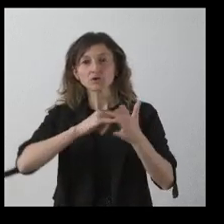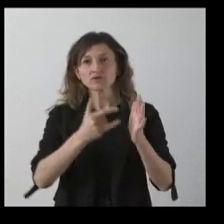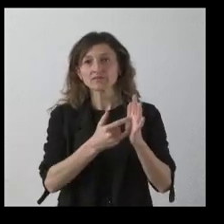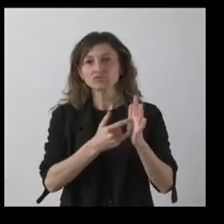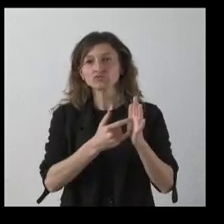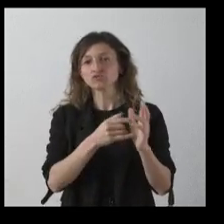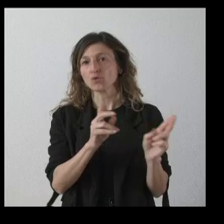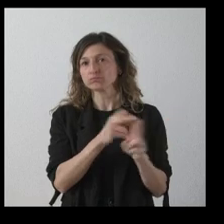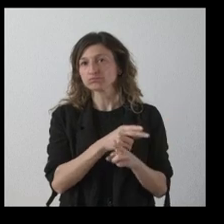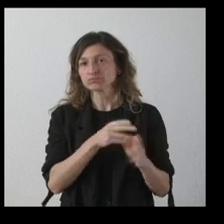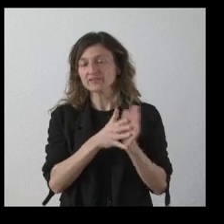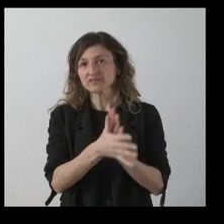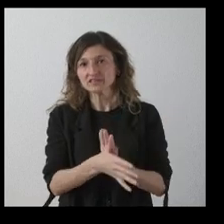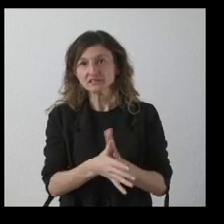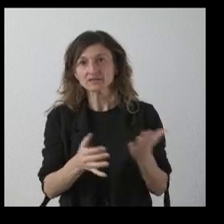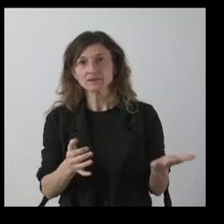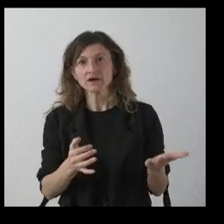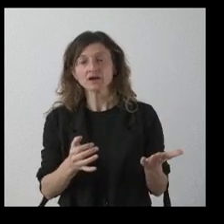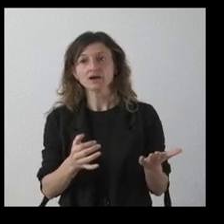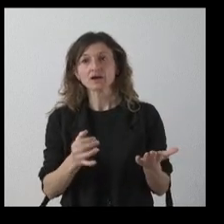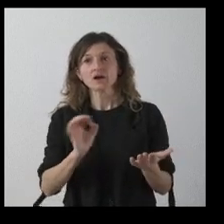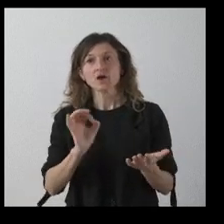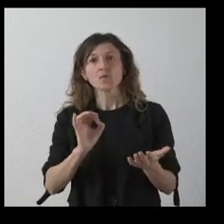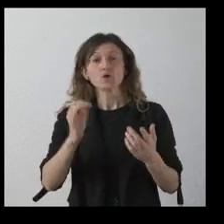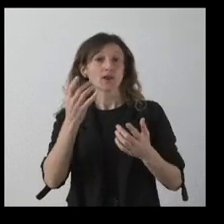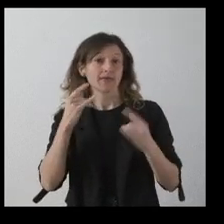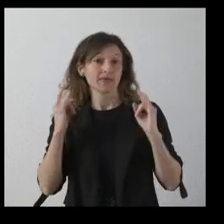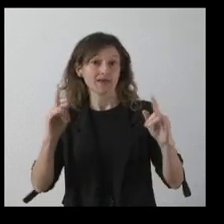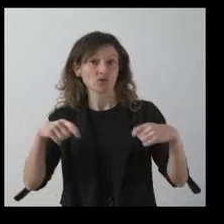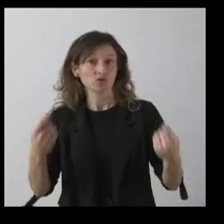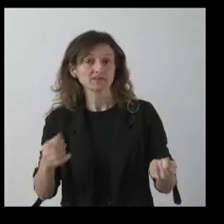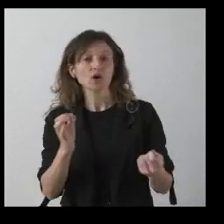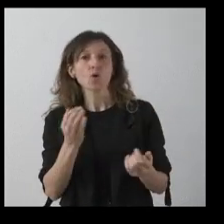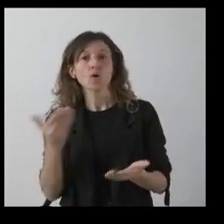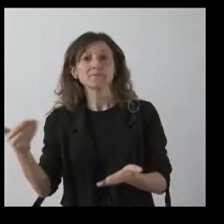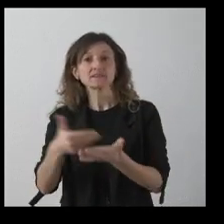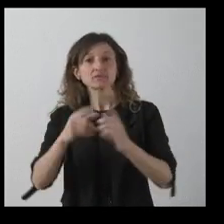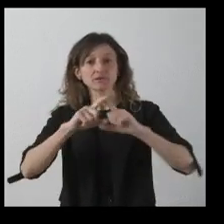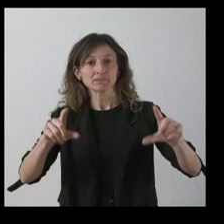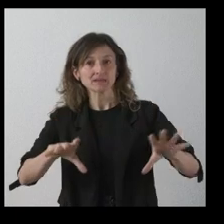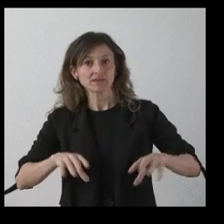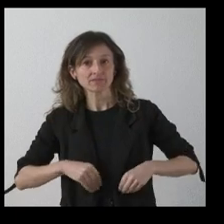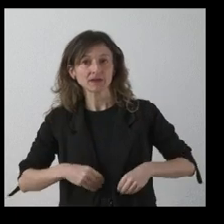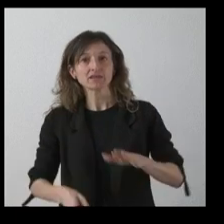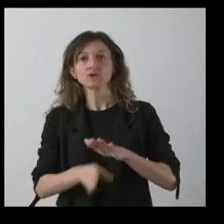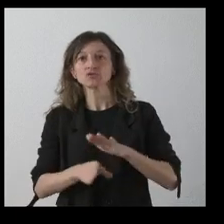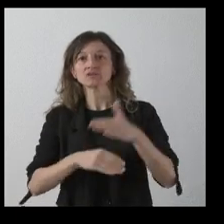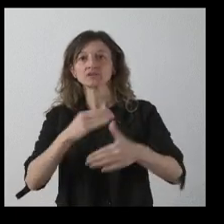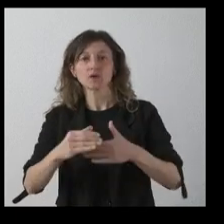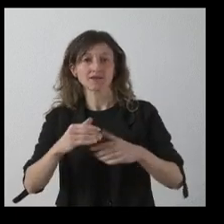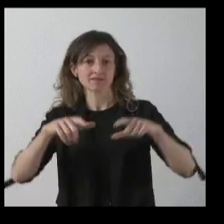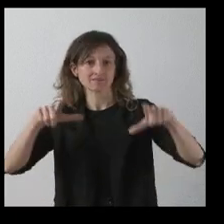forma definitiva de los ecologistas o va a aceptar la petición de la empresa y seguir adelante con la granja?